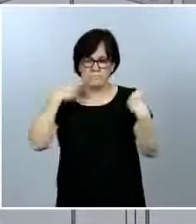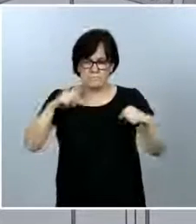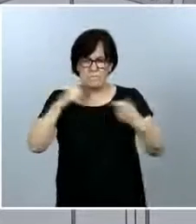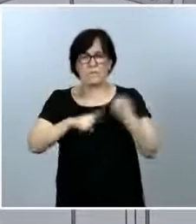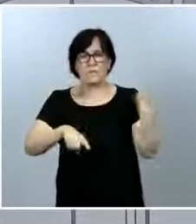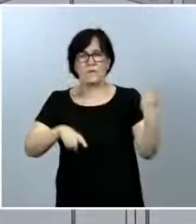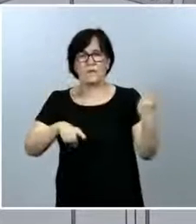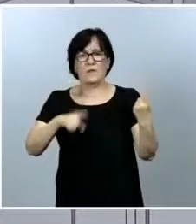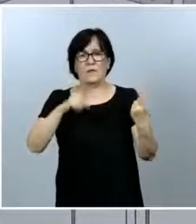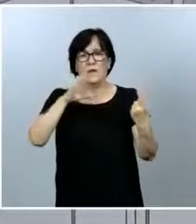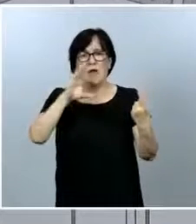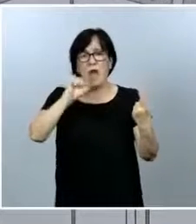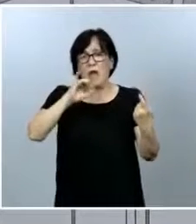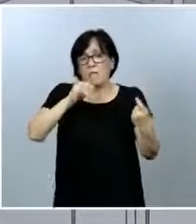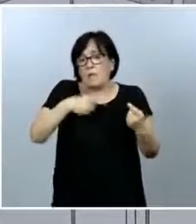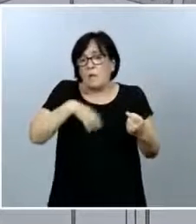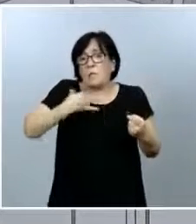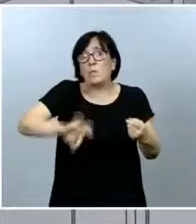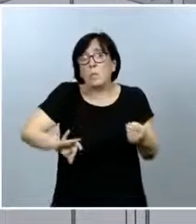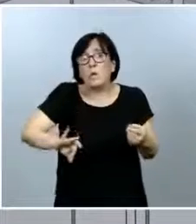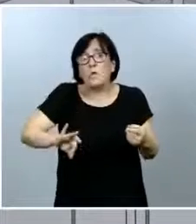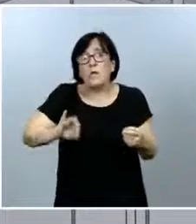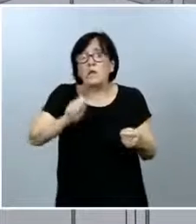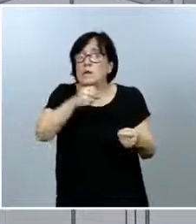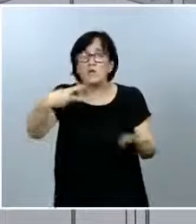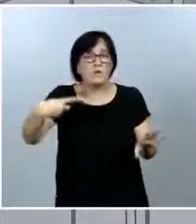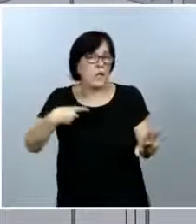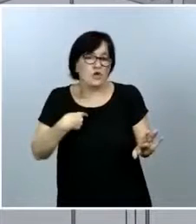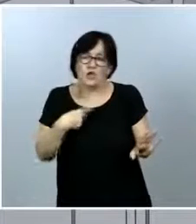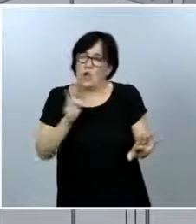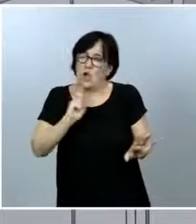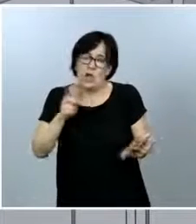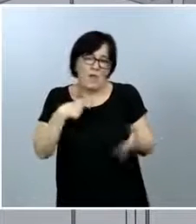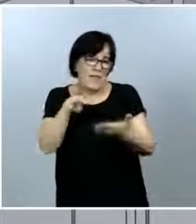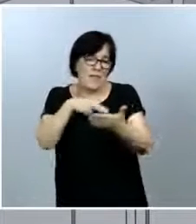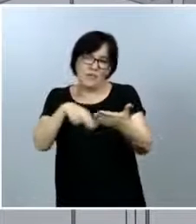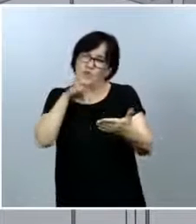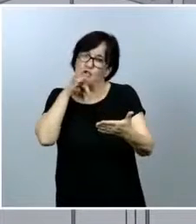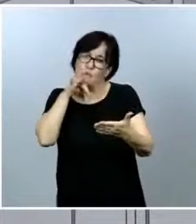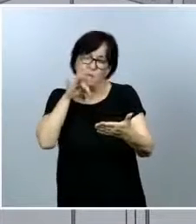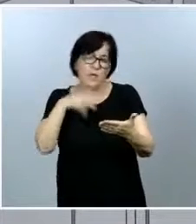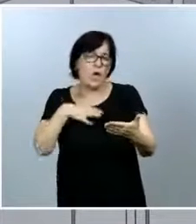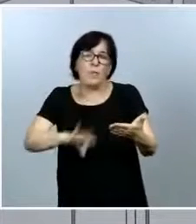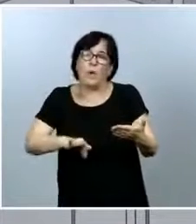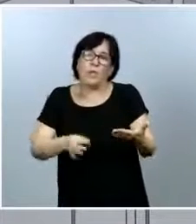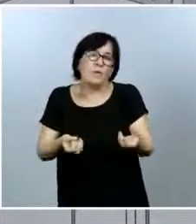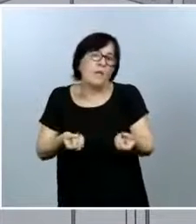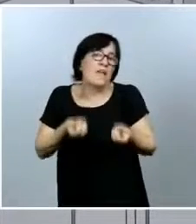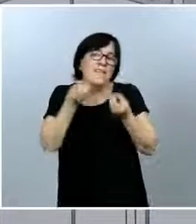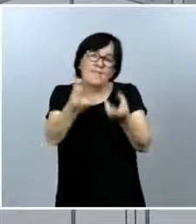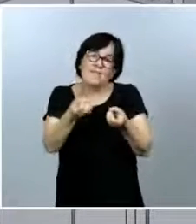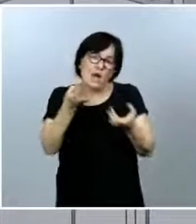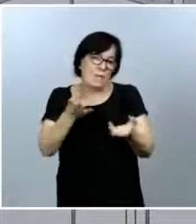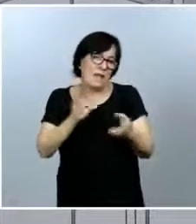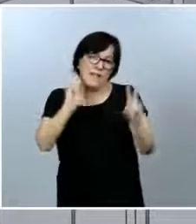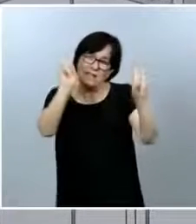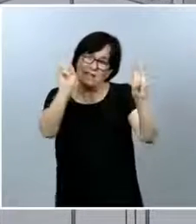Afinavir y que podría dar resultados. Yo hasta ahora no los he leído, por lo tanto no puedo dar mucha información sobre ello.